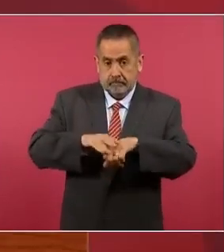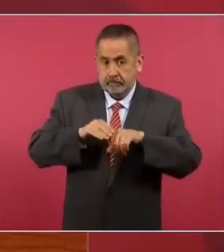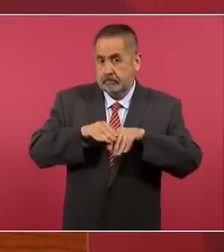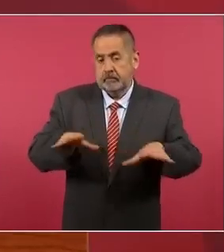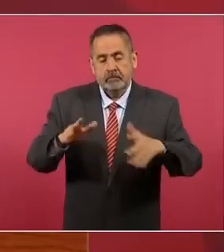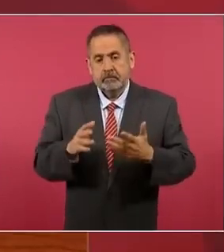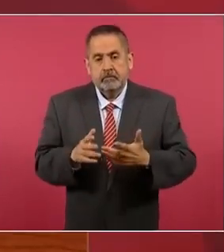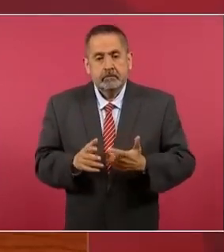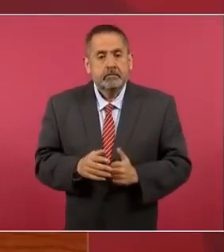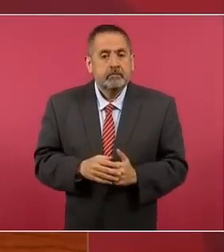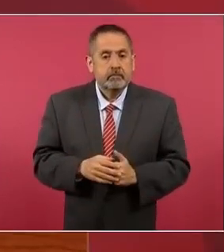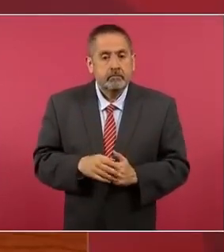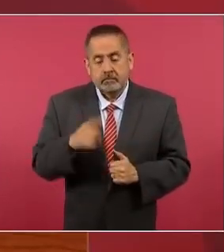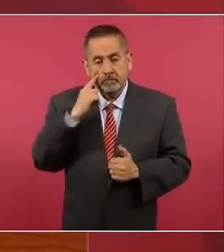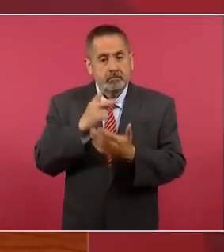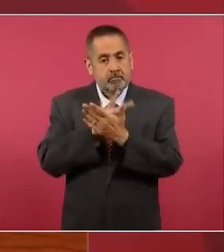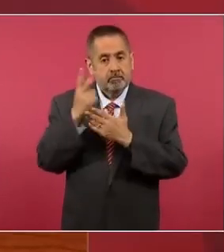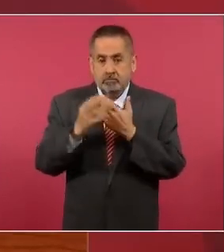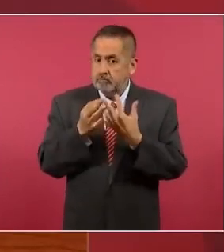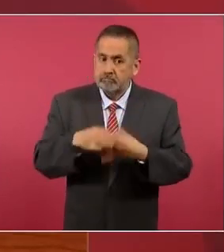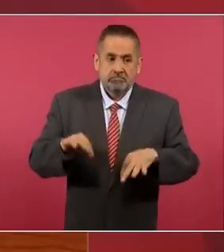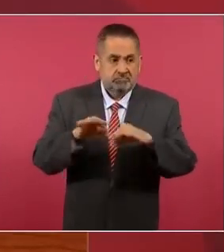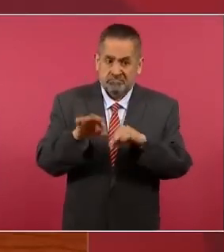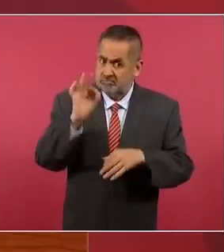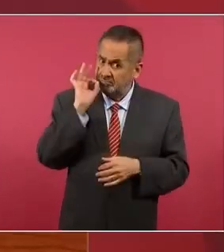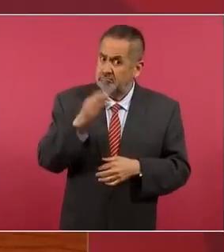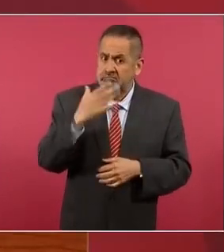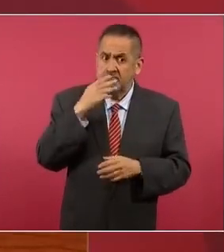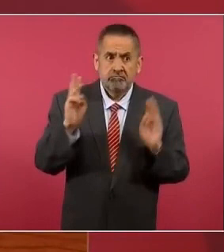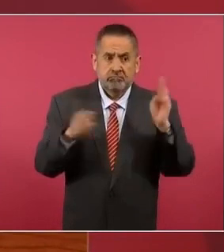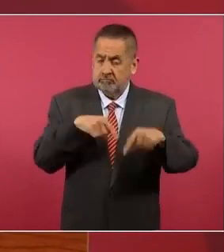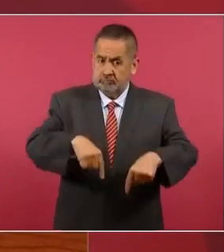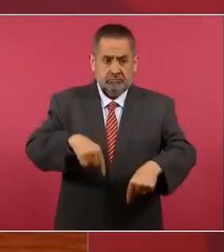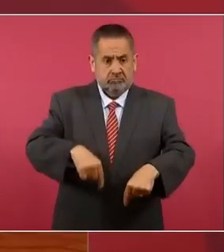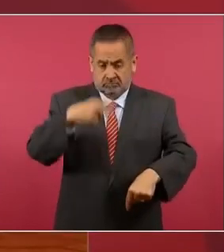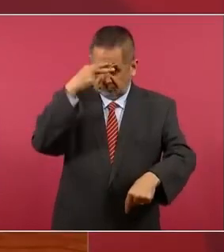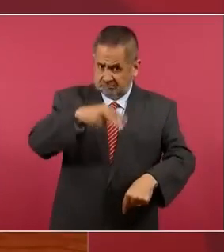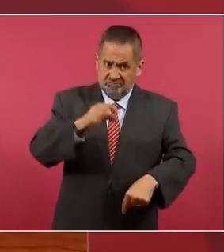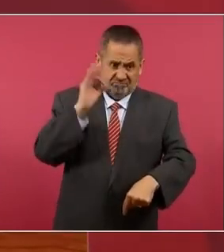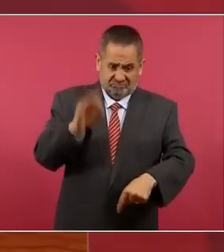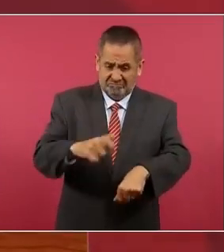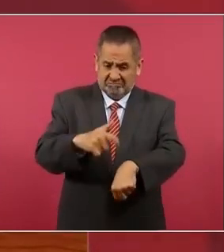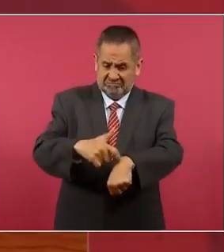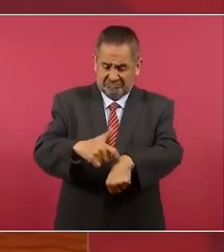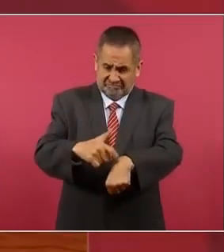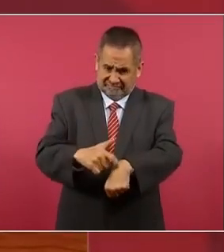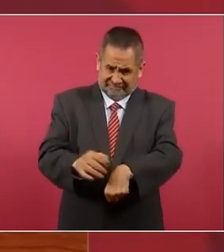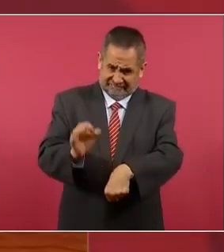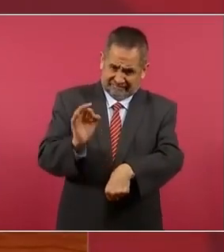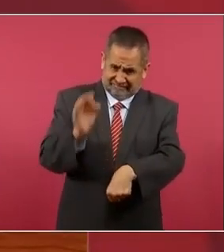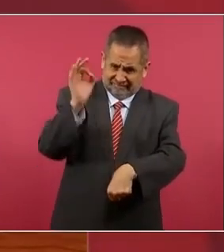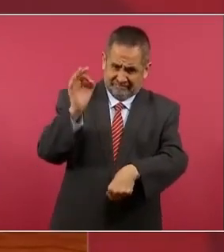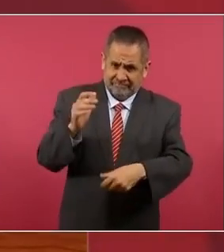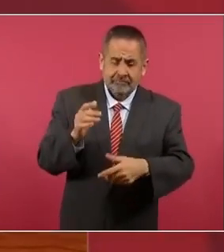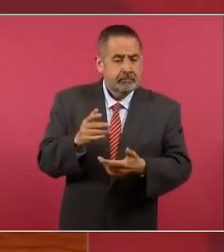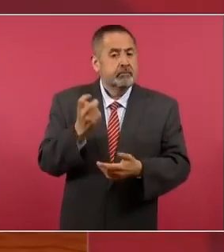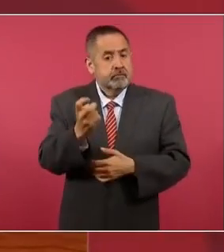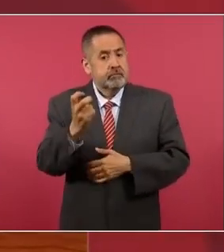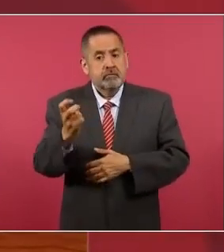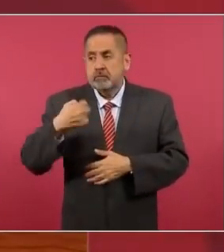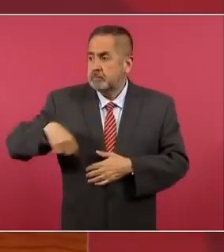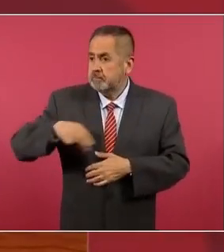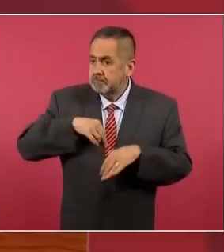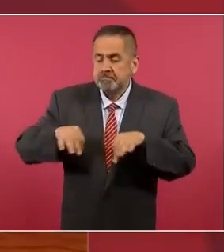uno de los proyectos más eficientes en el mundo. Evidentemente que por eso continuamos trabajando